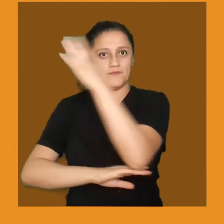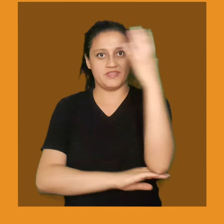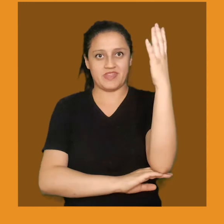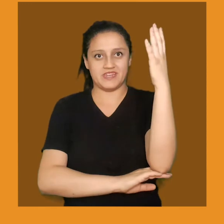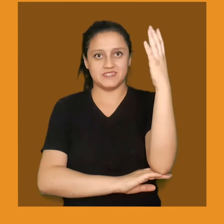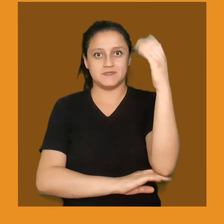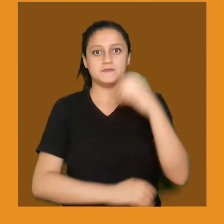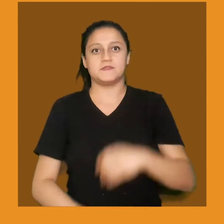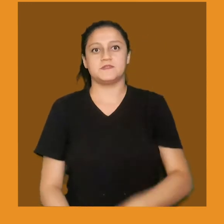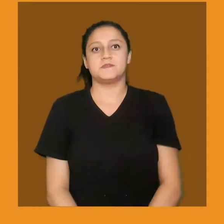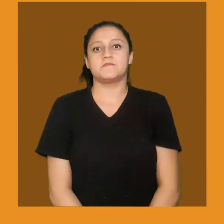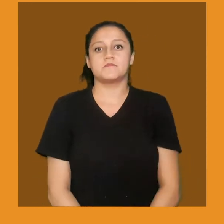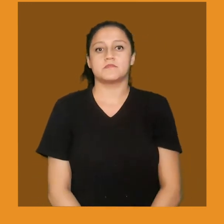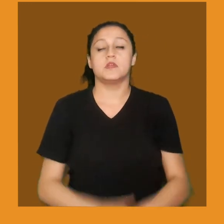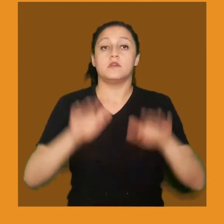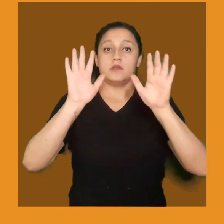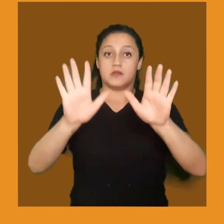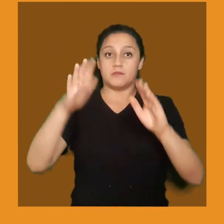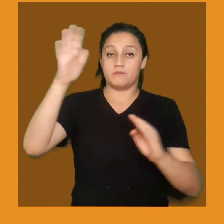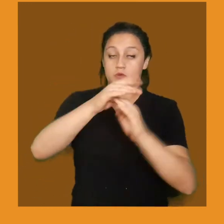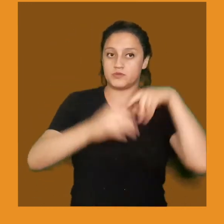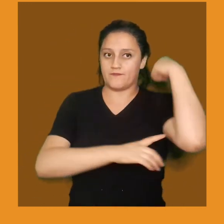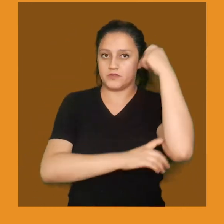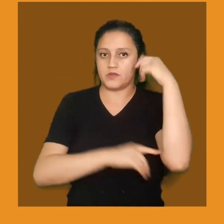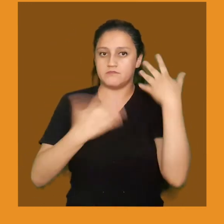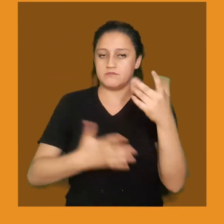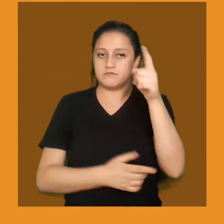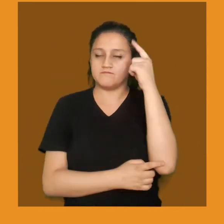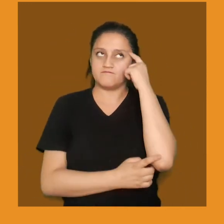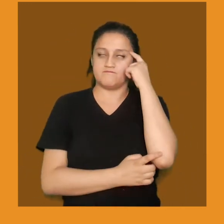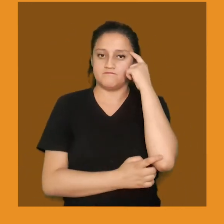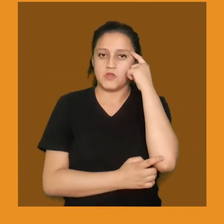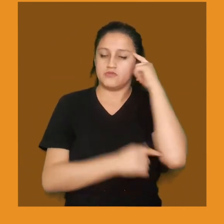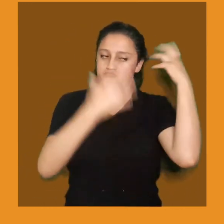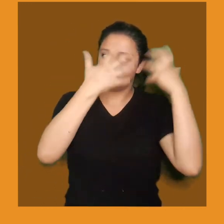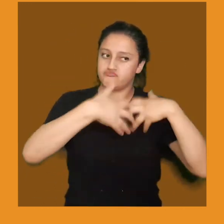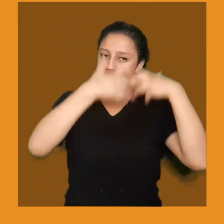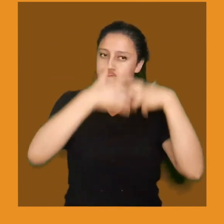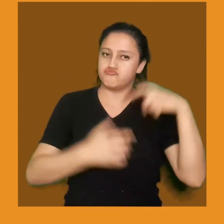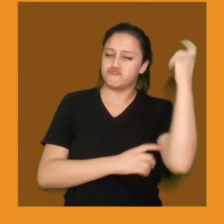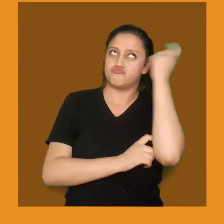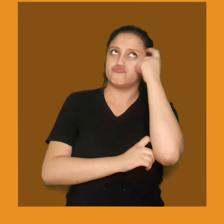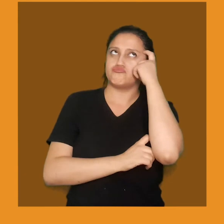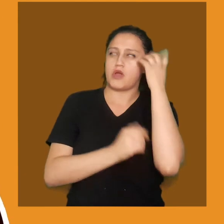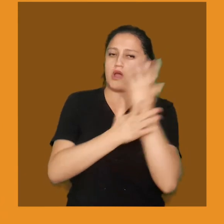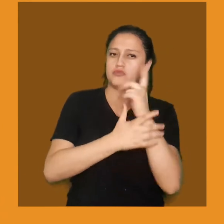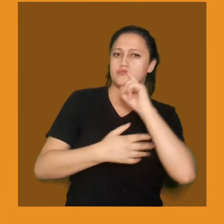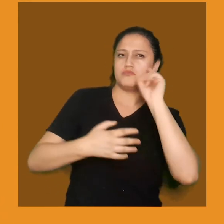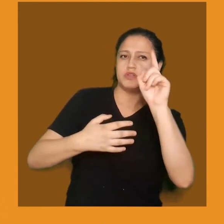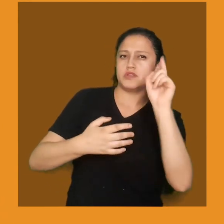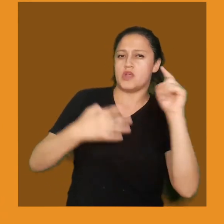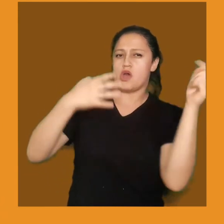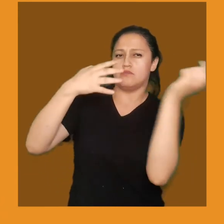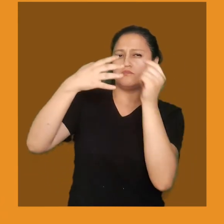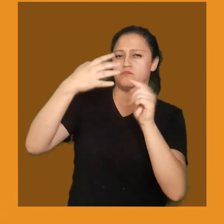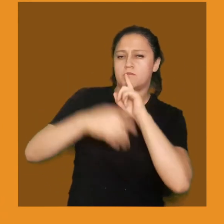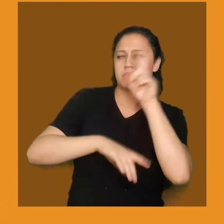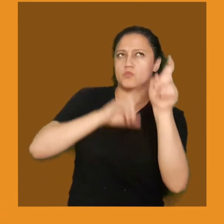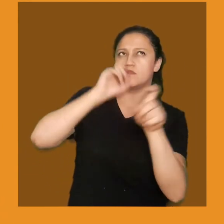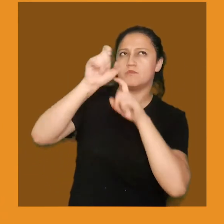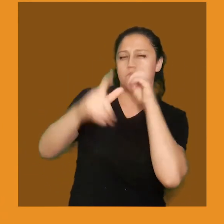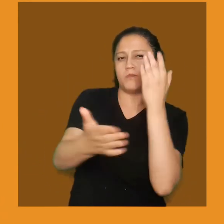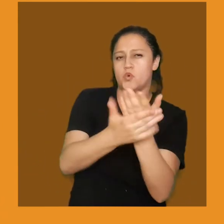vinculación con la dimensión medioambiental. Ahora te invitamos a pausar el video y detener tu cabeza. Piense y reflexiona